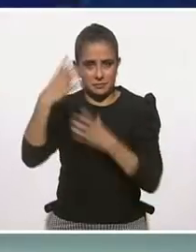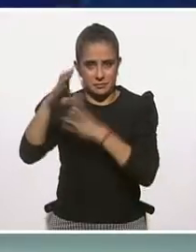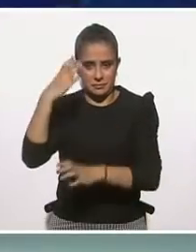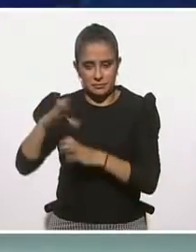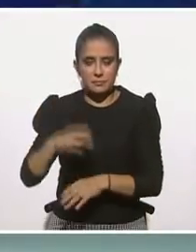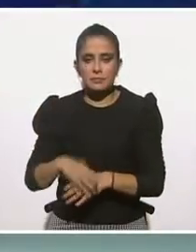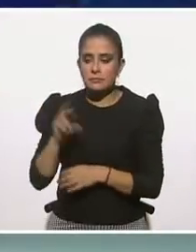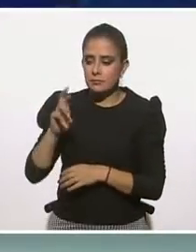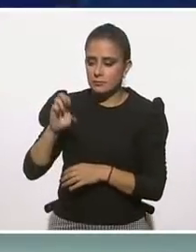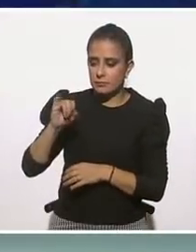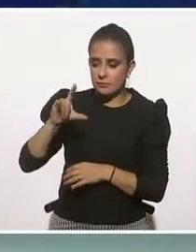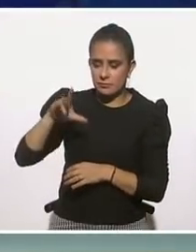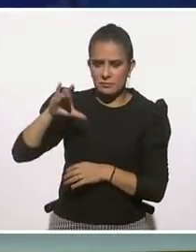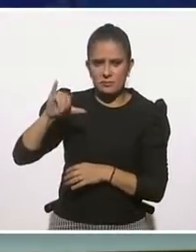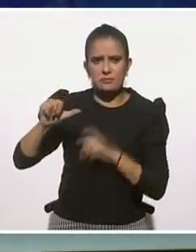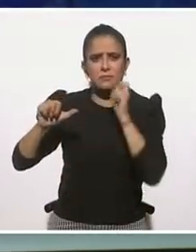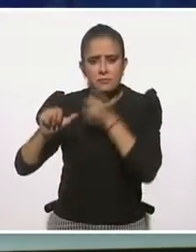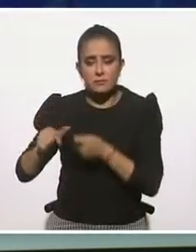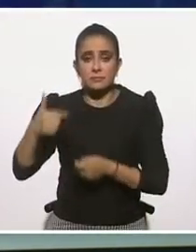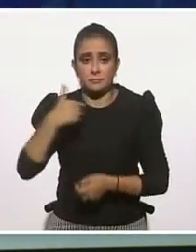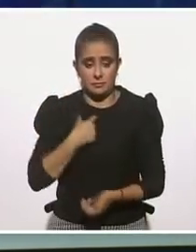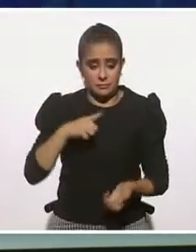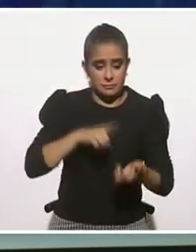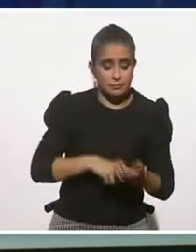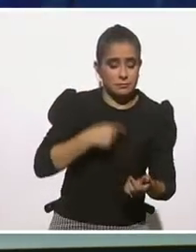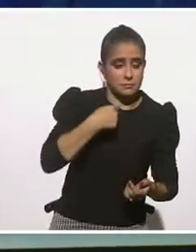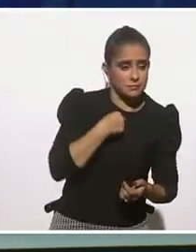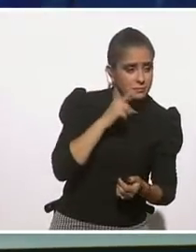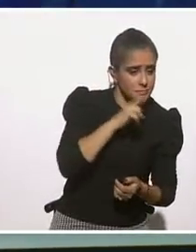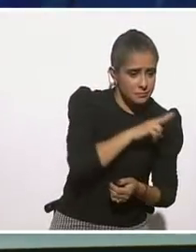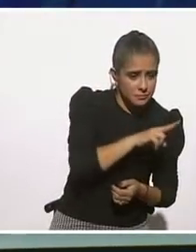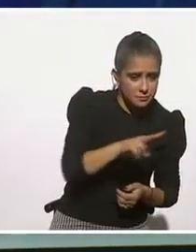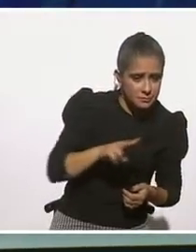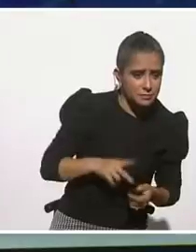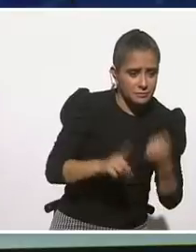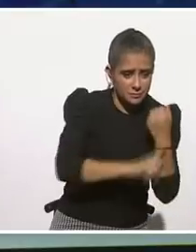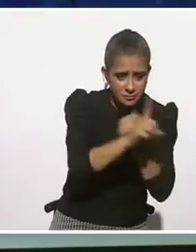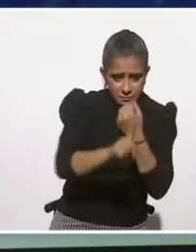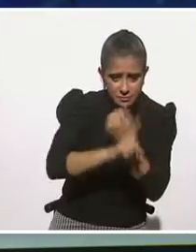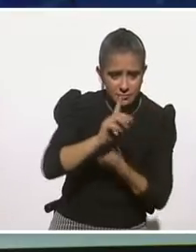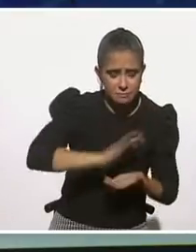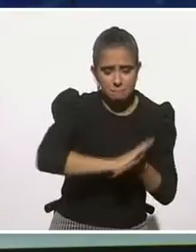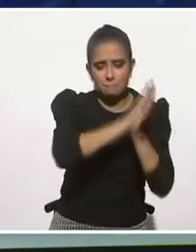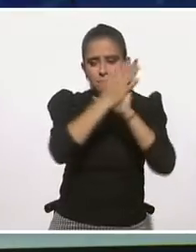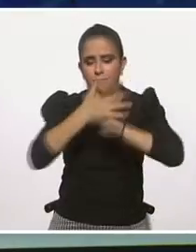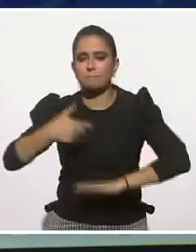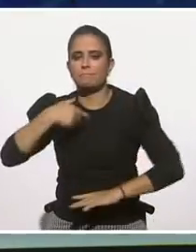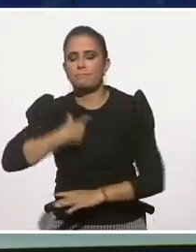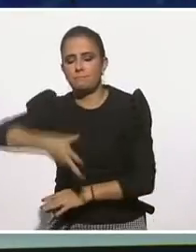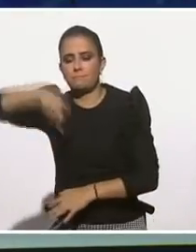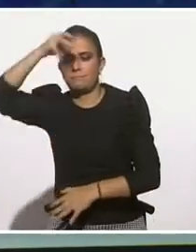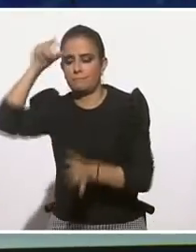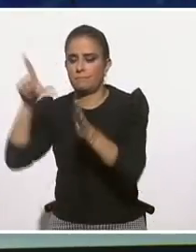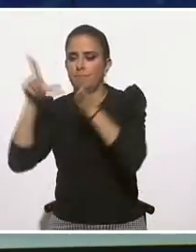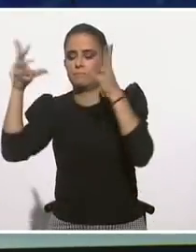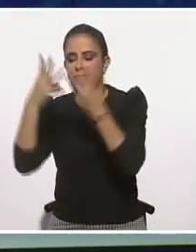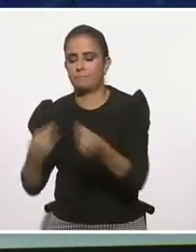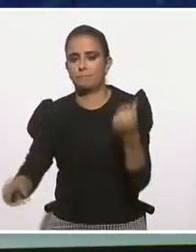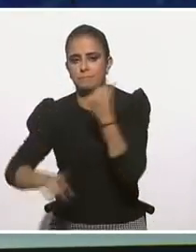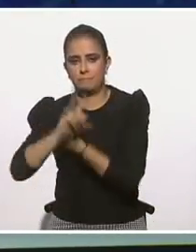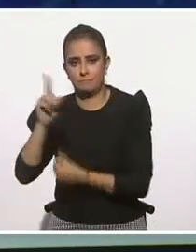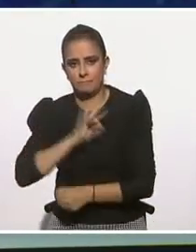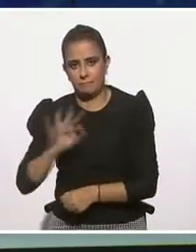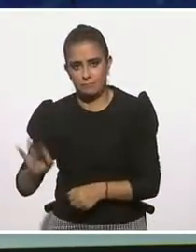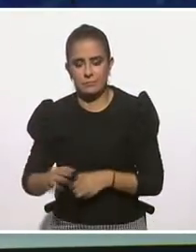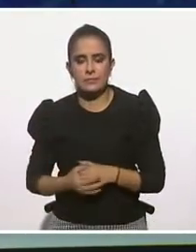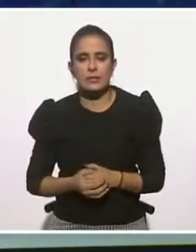resiliencia es la capacidad de transformar, de ver y tomar las adversidades en aprendizajes. También tenemos una pregunta que